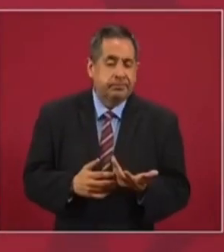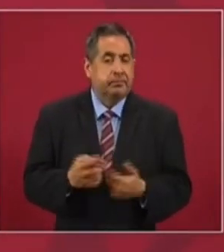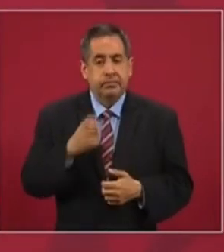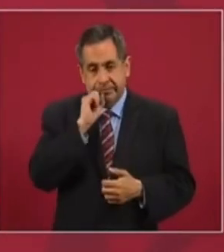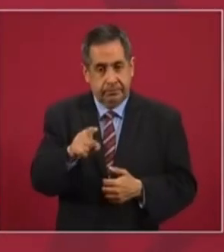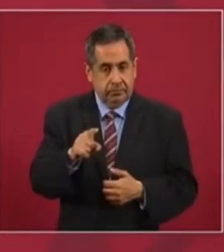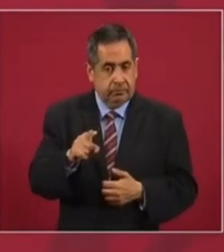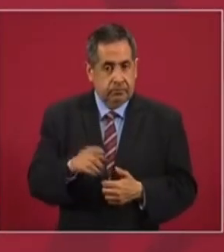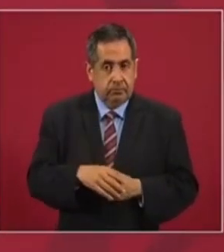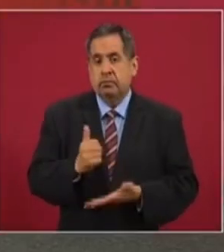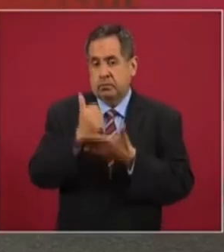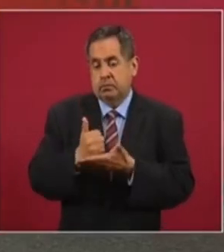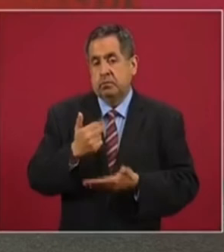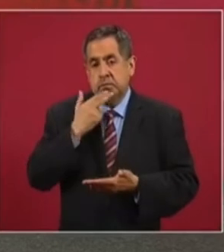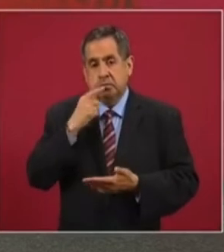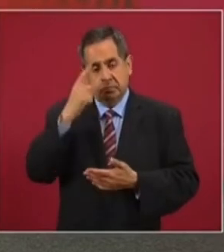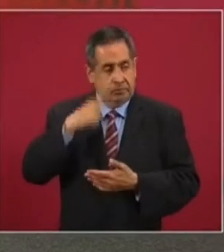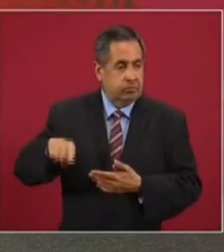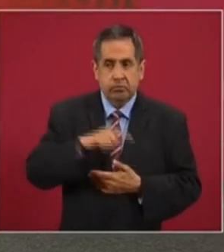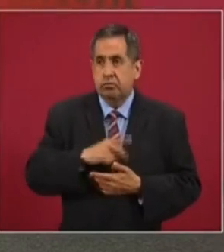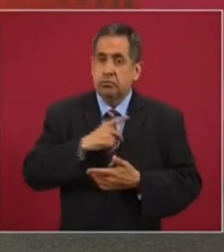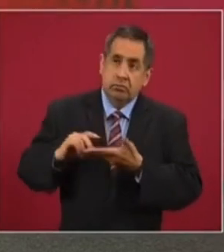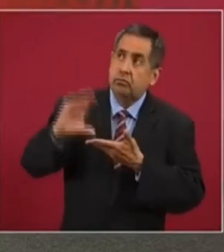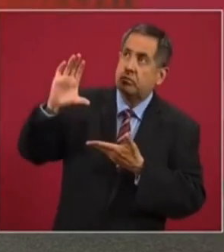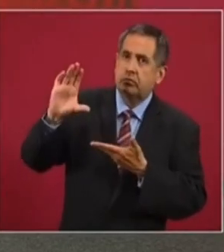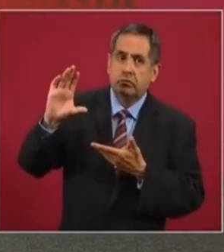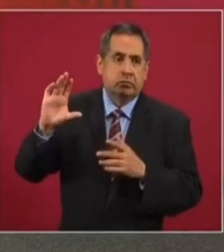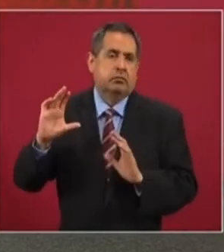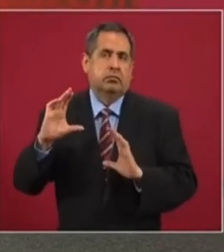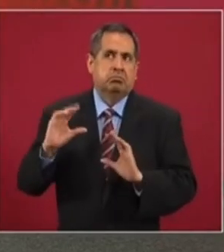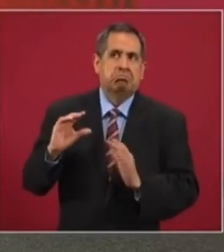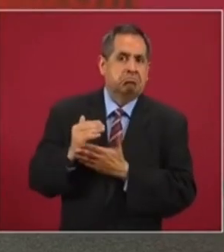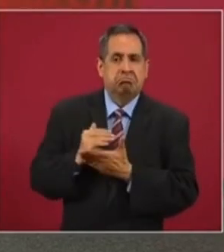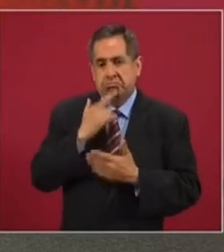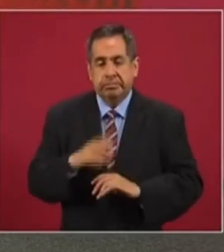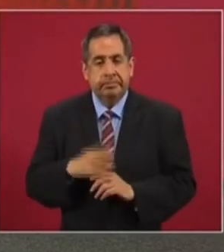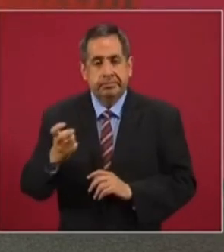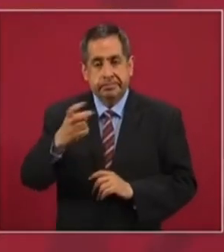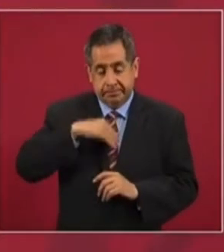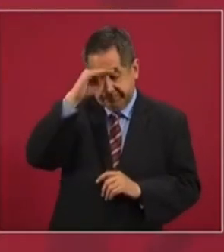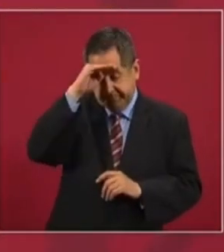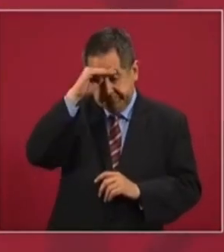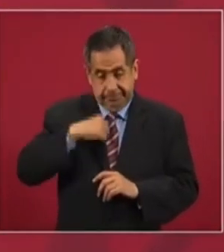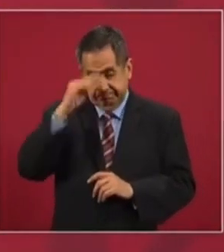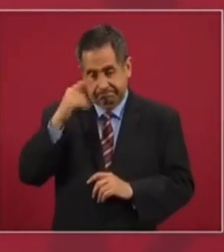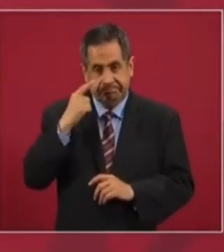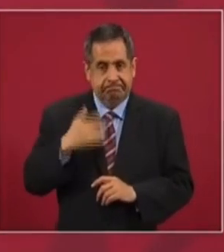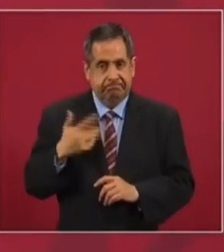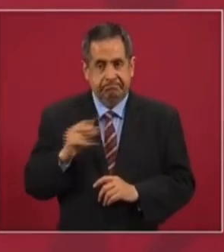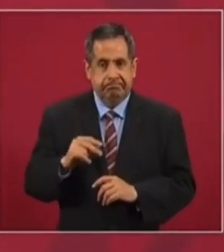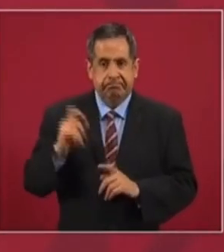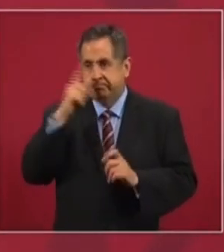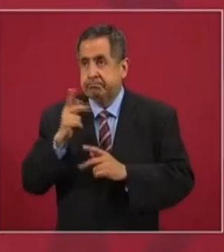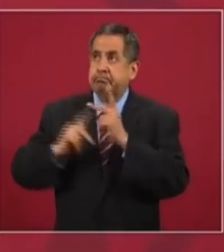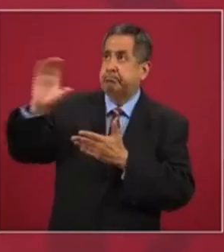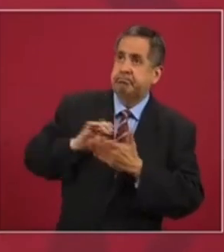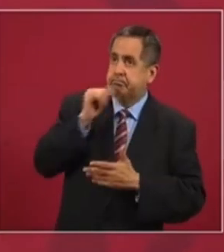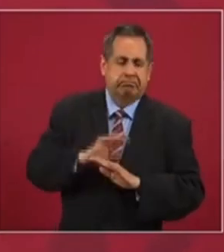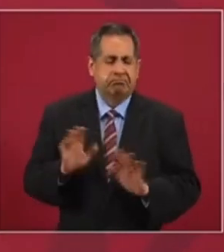también influye en la disminución del monto de deuda. Por eso no veo ningún riesgo.